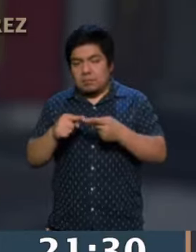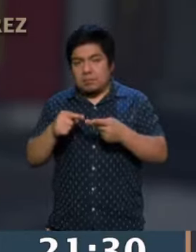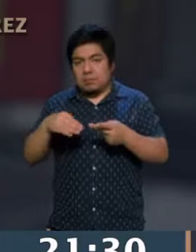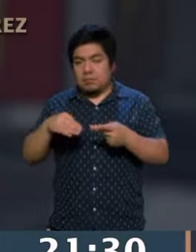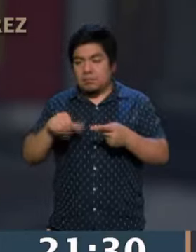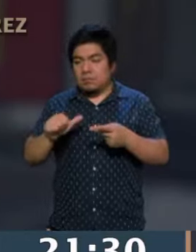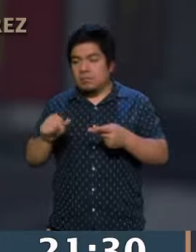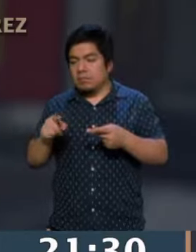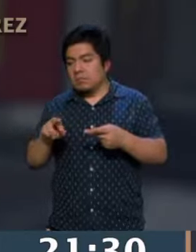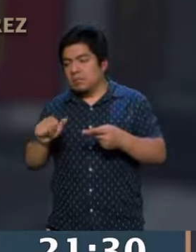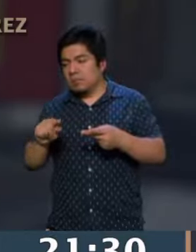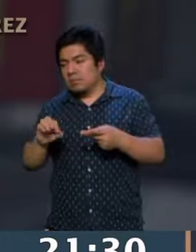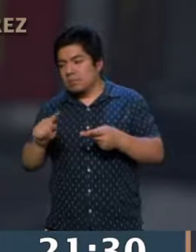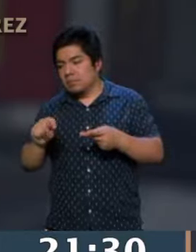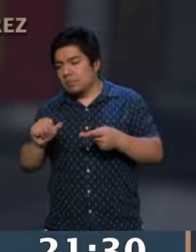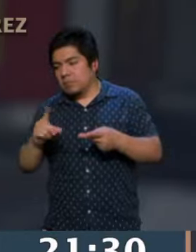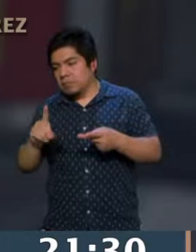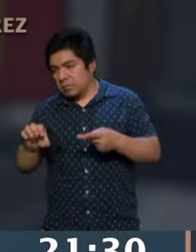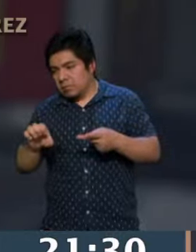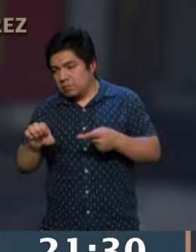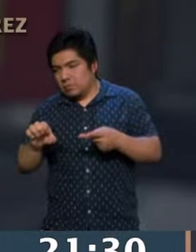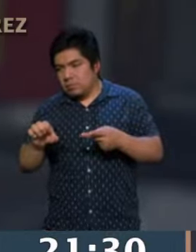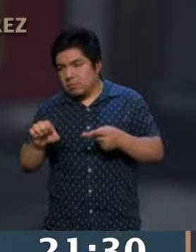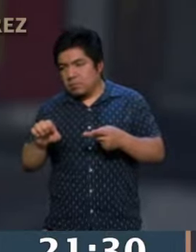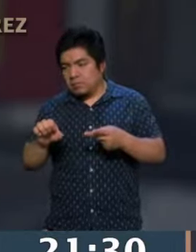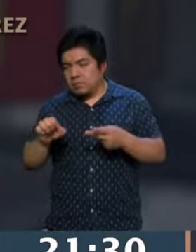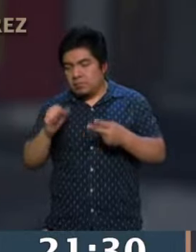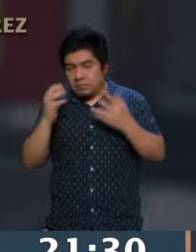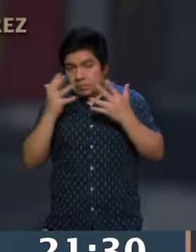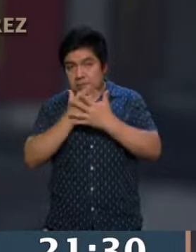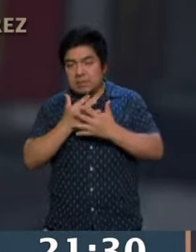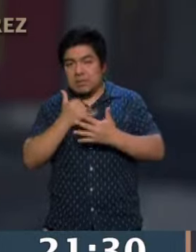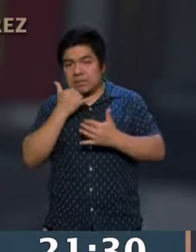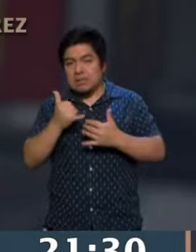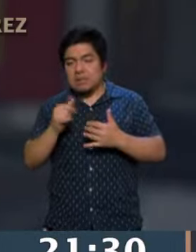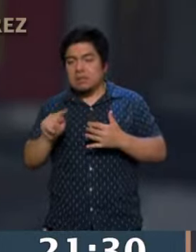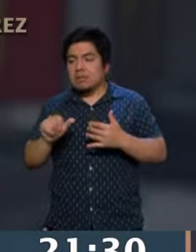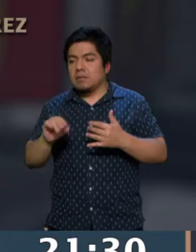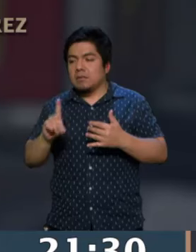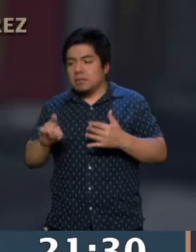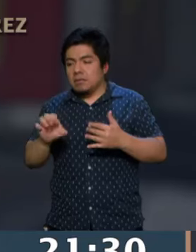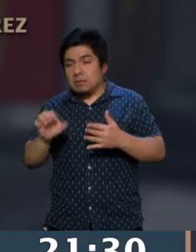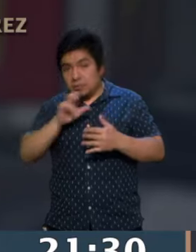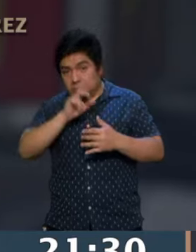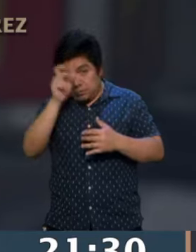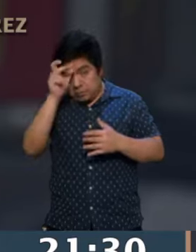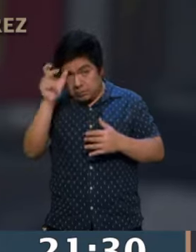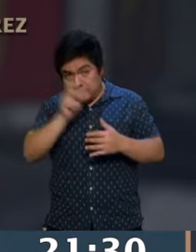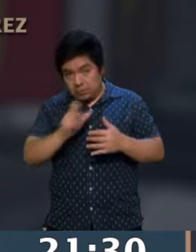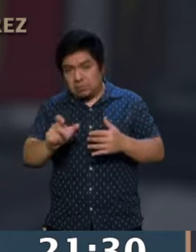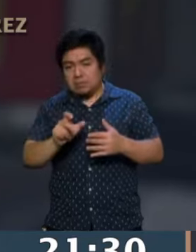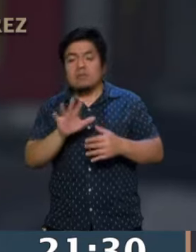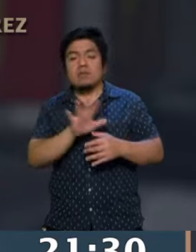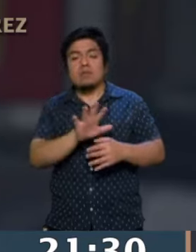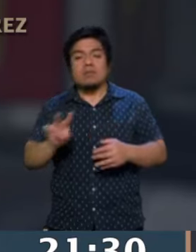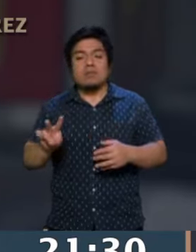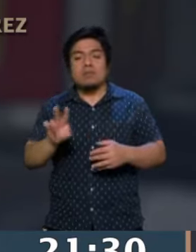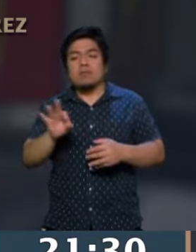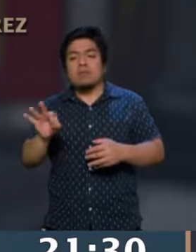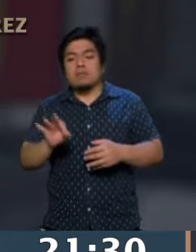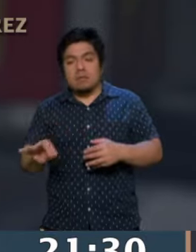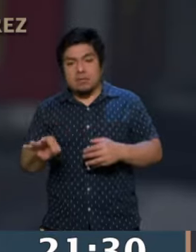Tave. Ah, me perdí. Mauricio Tave del Miguel Hidalgo que tiene el 52%.